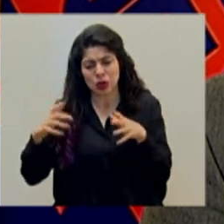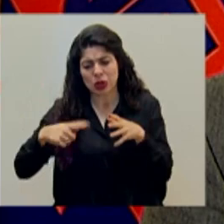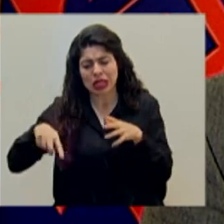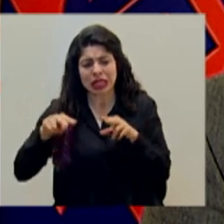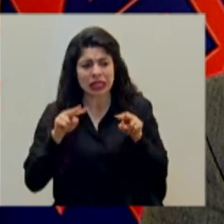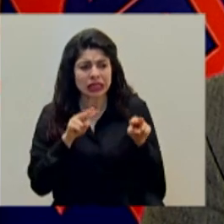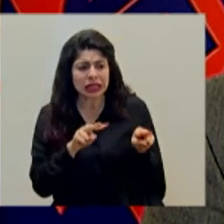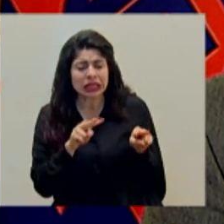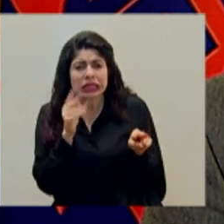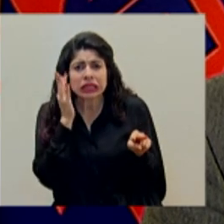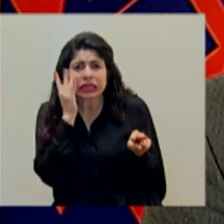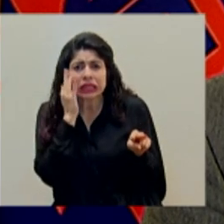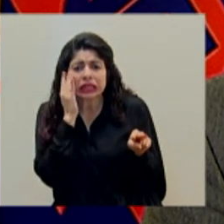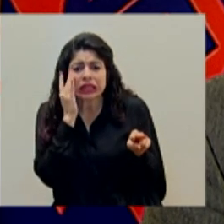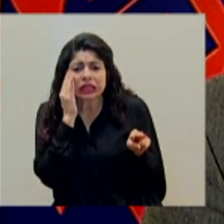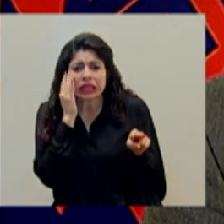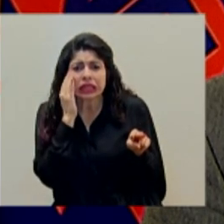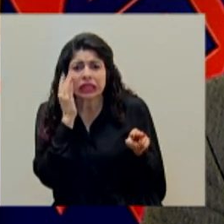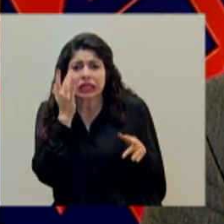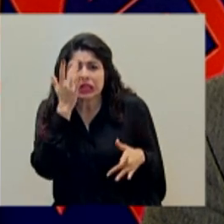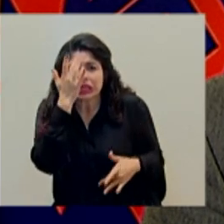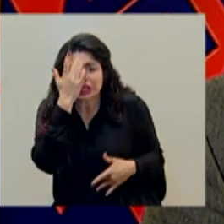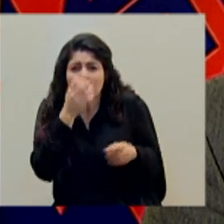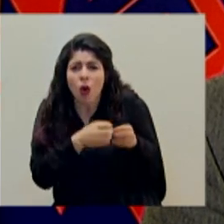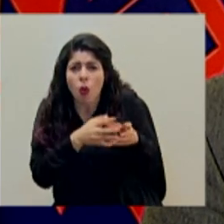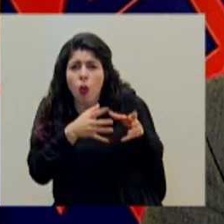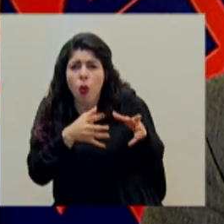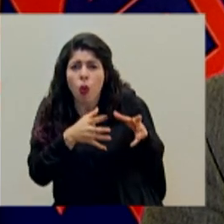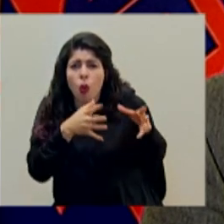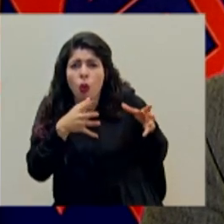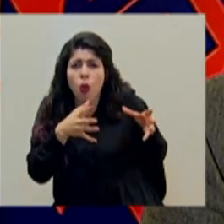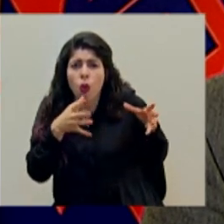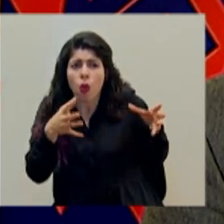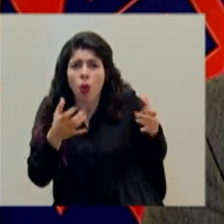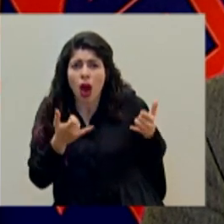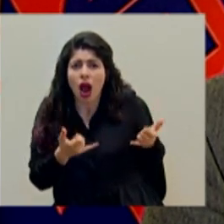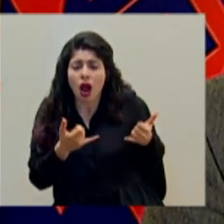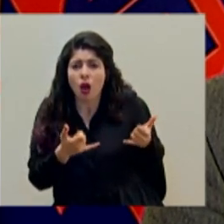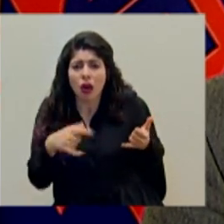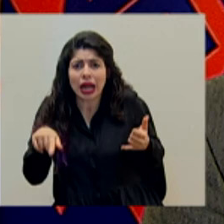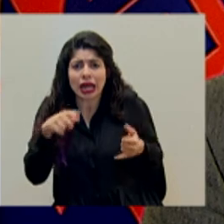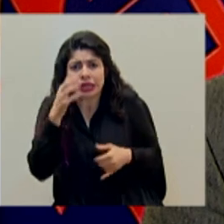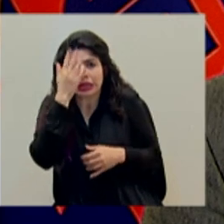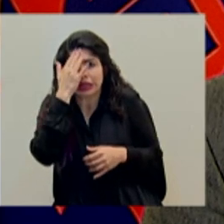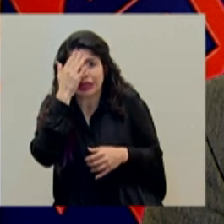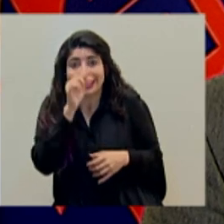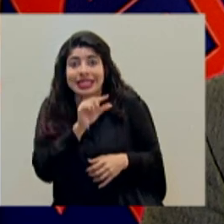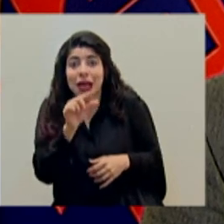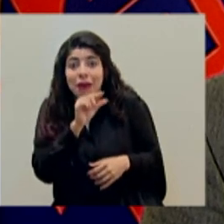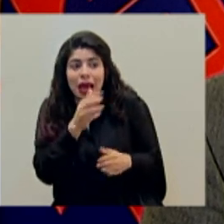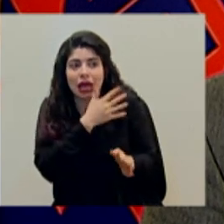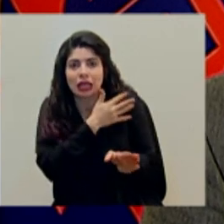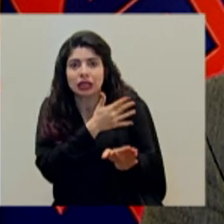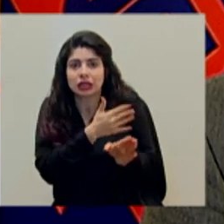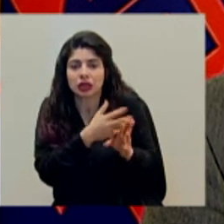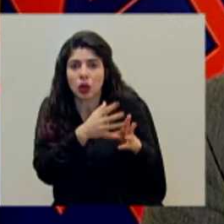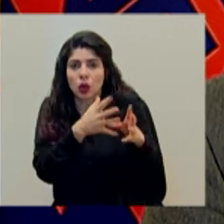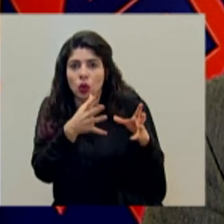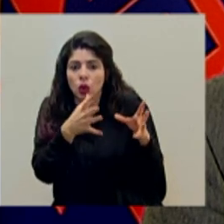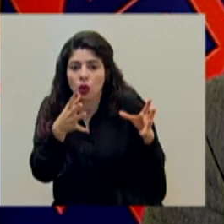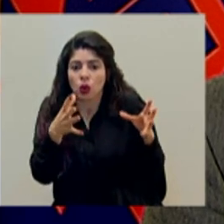preocupación, el incremento en el número de casos que hemos venido teniendo en las últimas semanas. Podemos